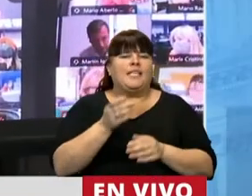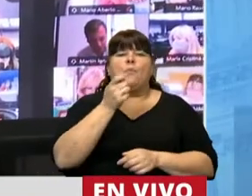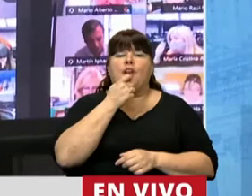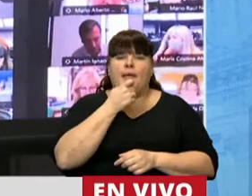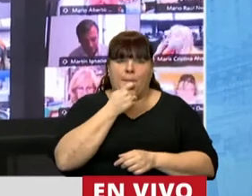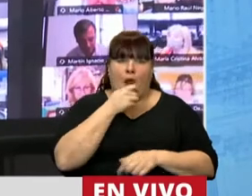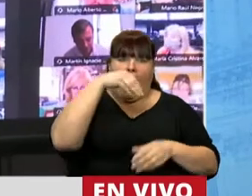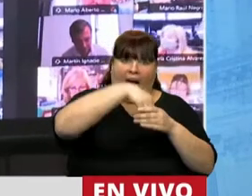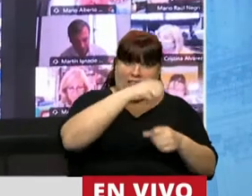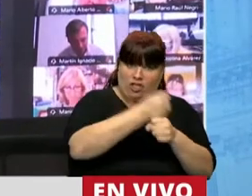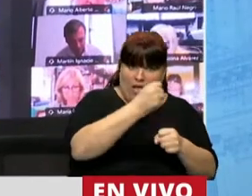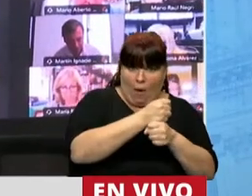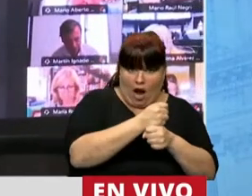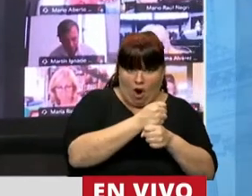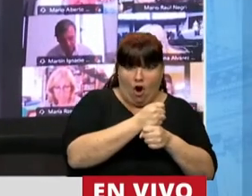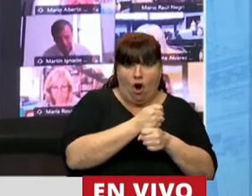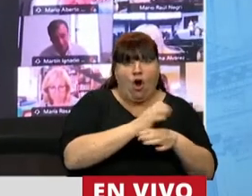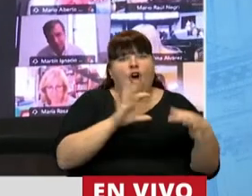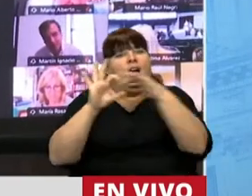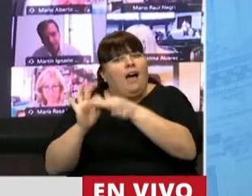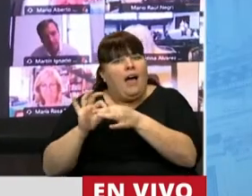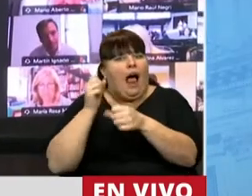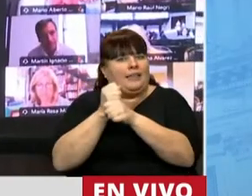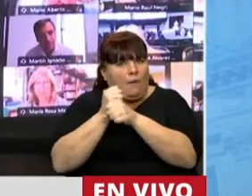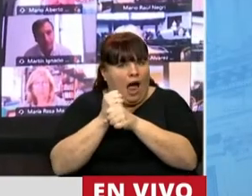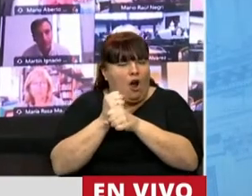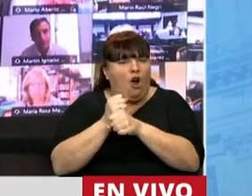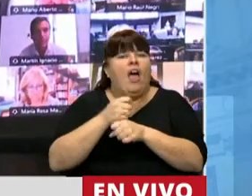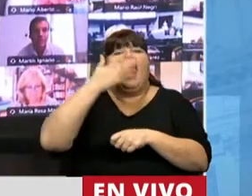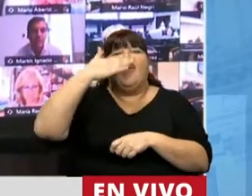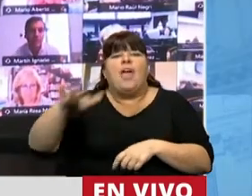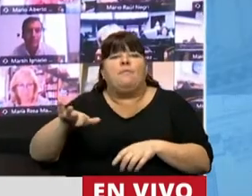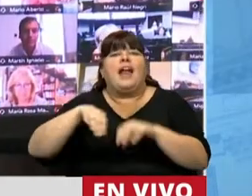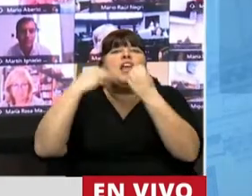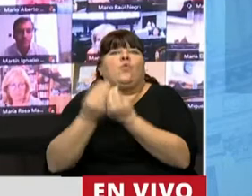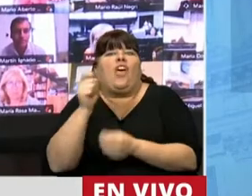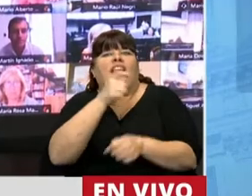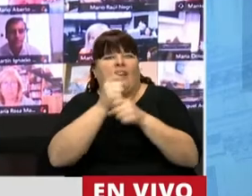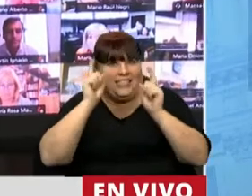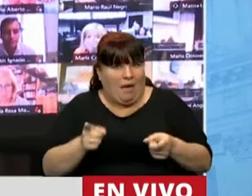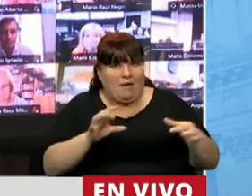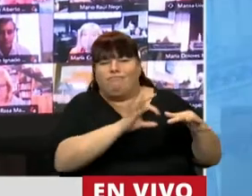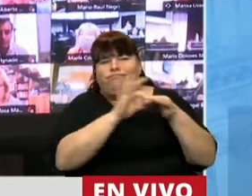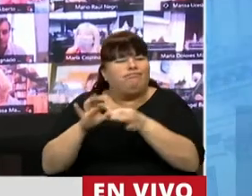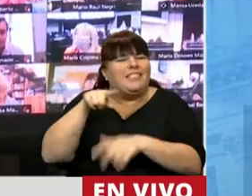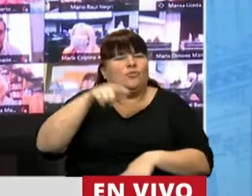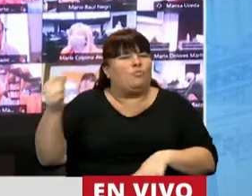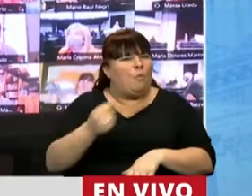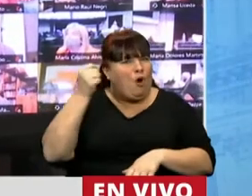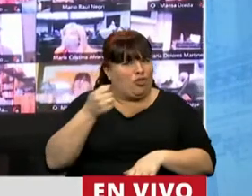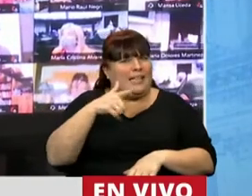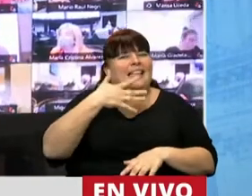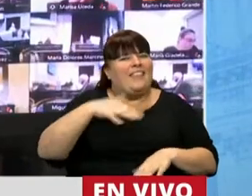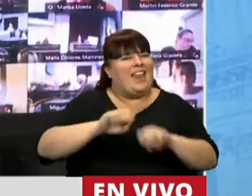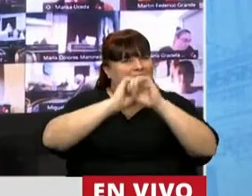ocurran en el trabajo, con relación al trabajo y como resultado de este trabajo. Esto es fundamental que